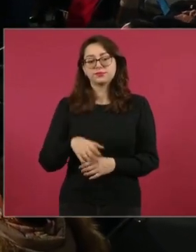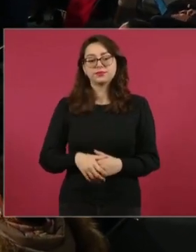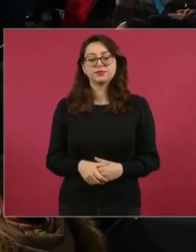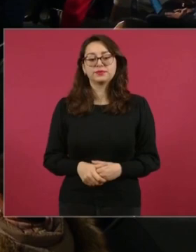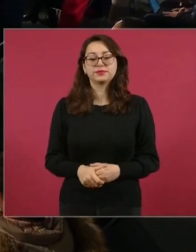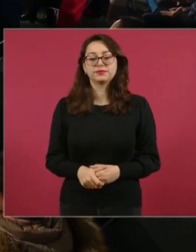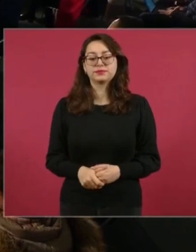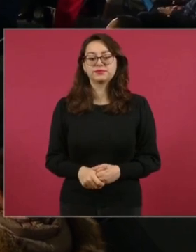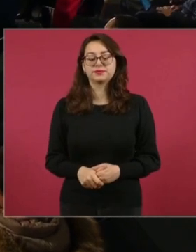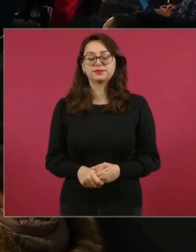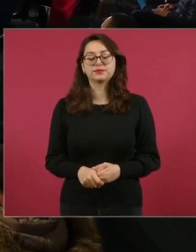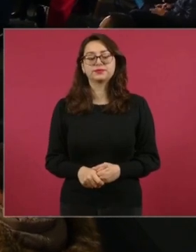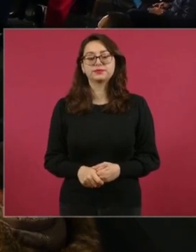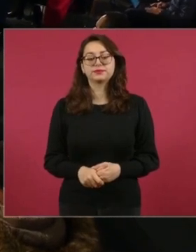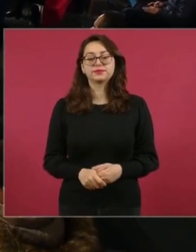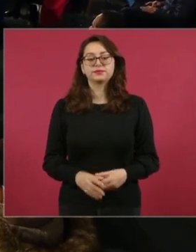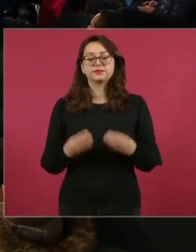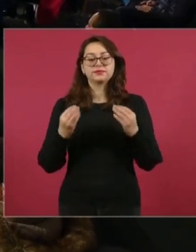Muchas gracias, presidente.